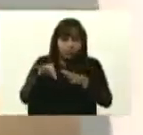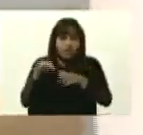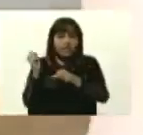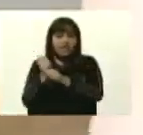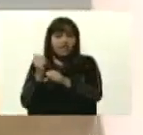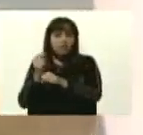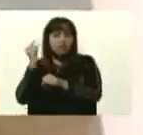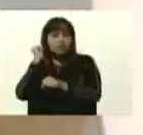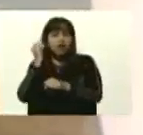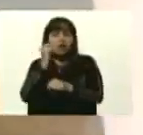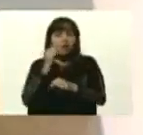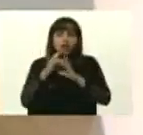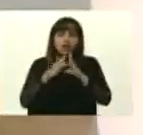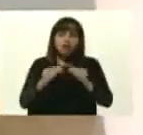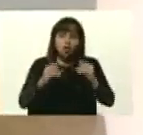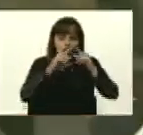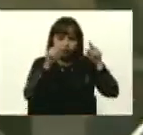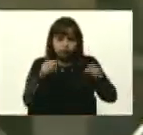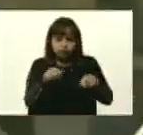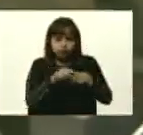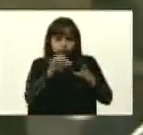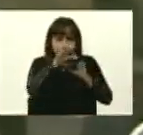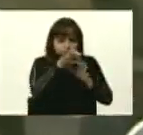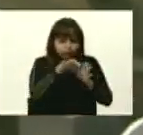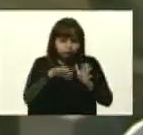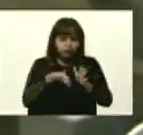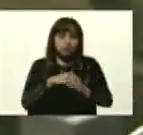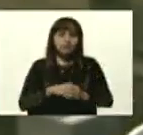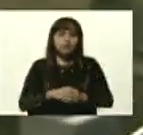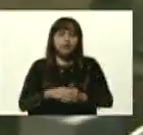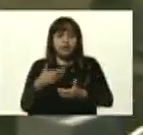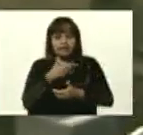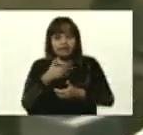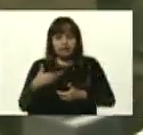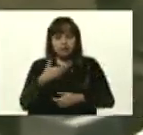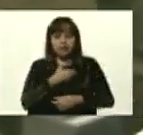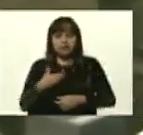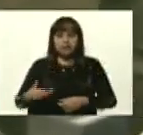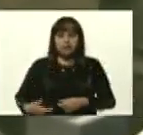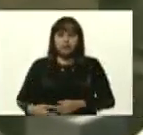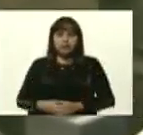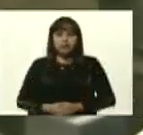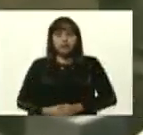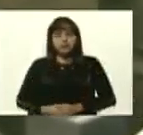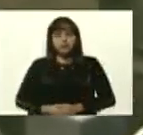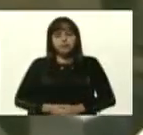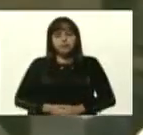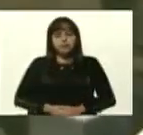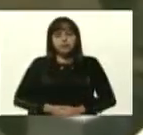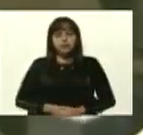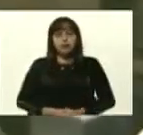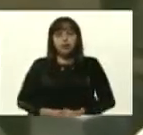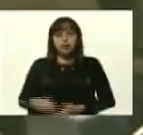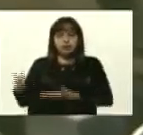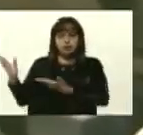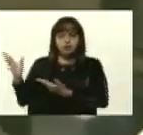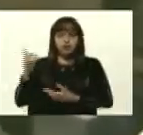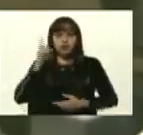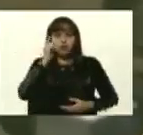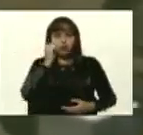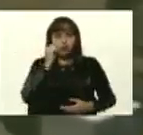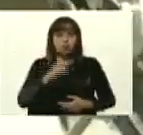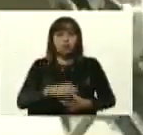todas estas tarjetas electrónicas. Pero yo quiero, presidente, que el doctor Miguel Caraballo nos